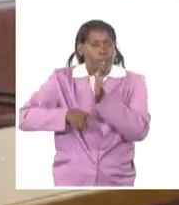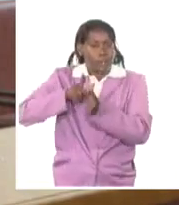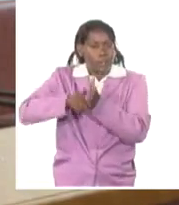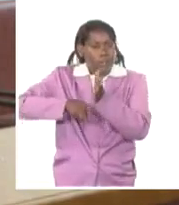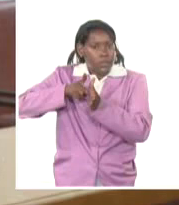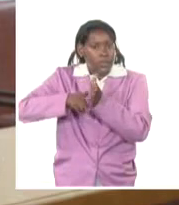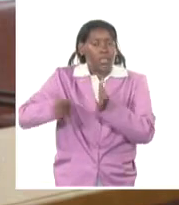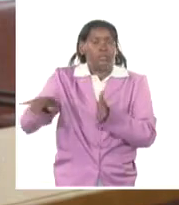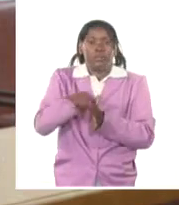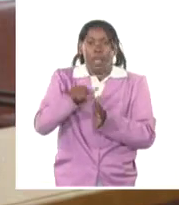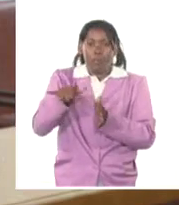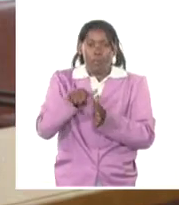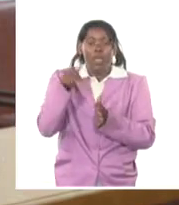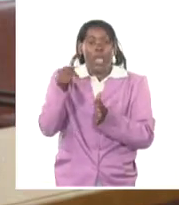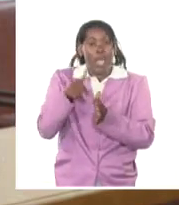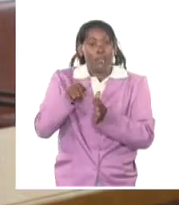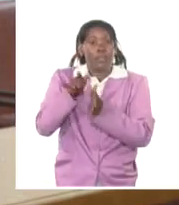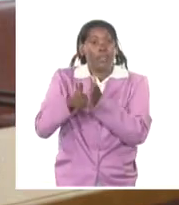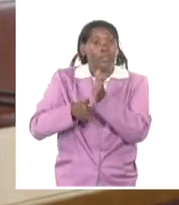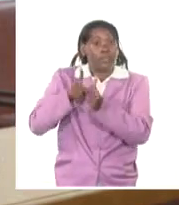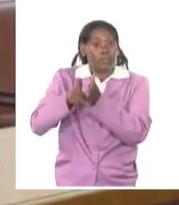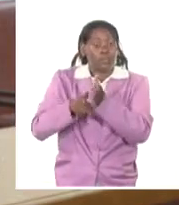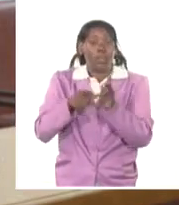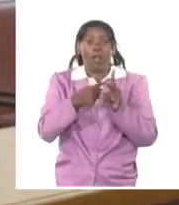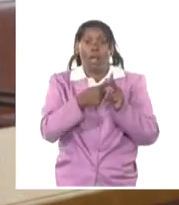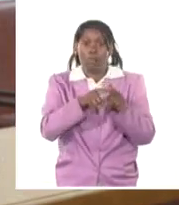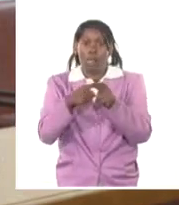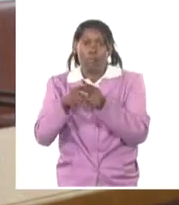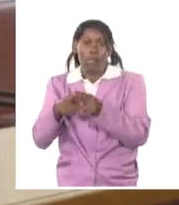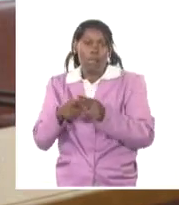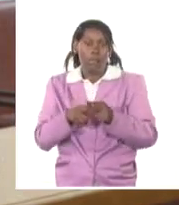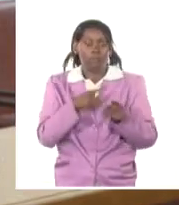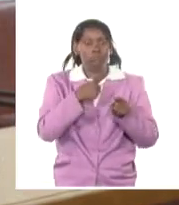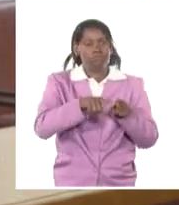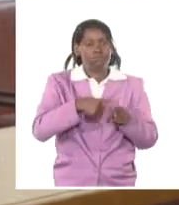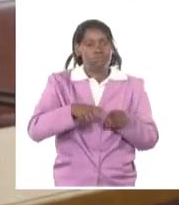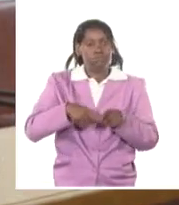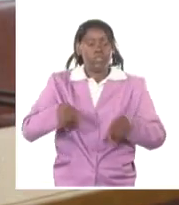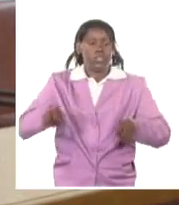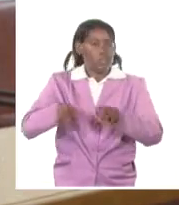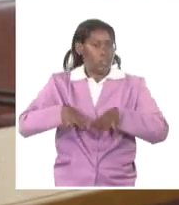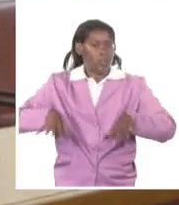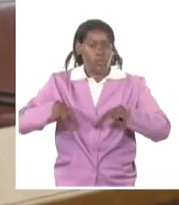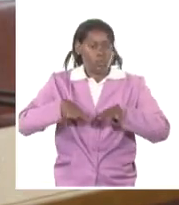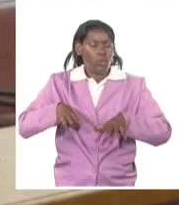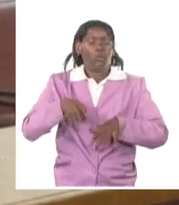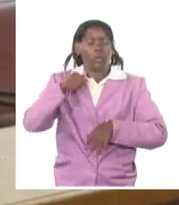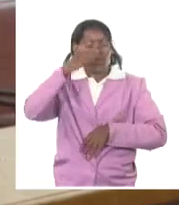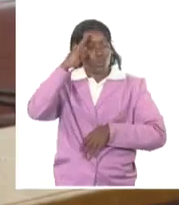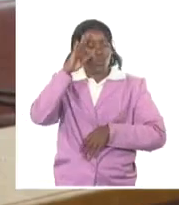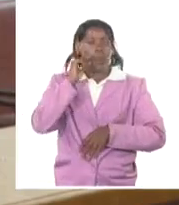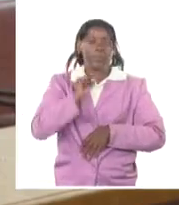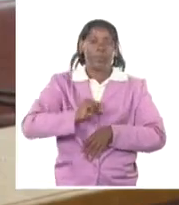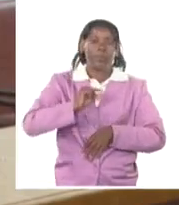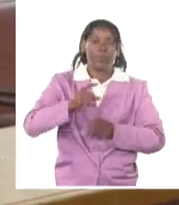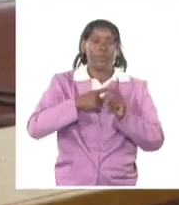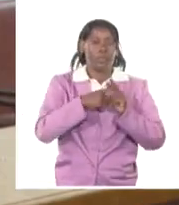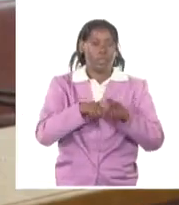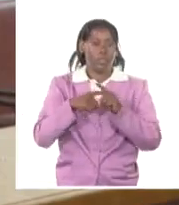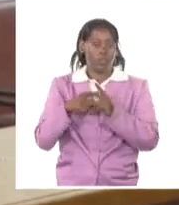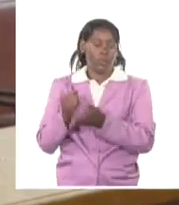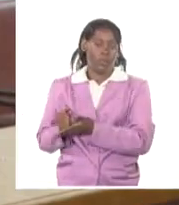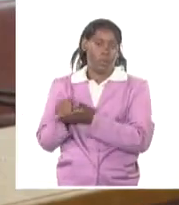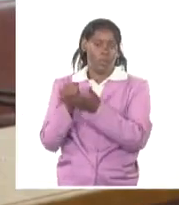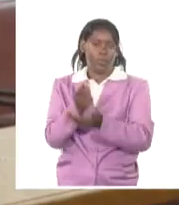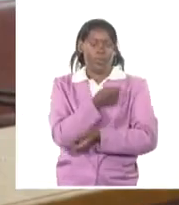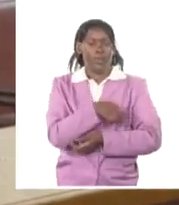técnicos, sus piezas de repuesto, con un déficit de piezas de repuesto, de neumáticos, de batería, por la situación que estamos viviendo. Y con eso nosotros le vamos a